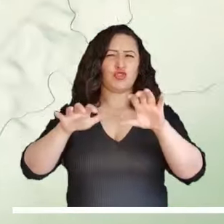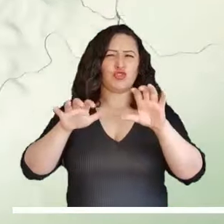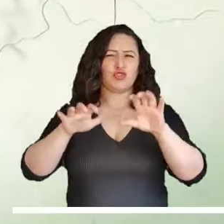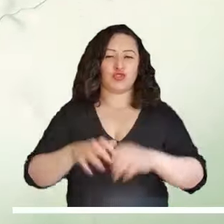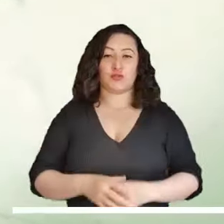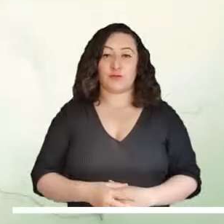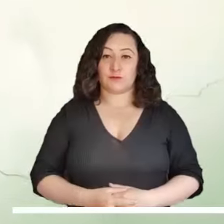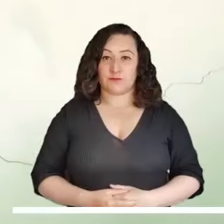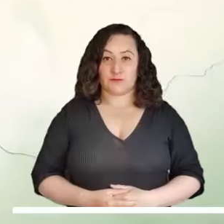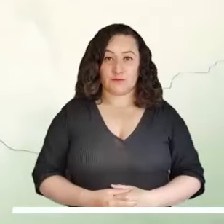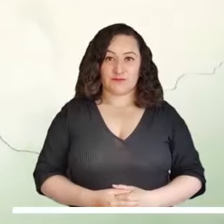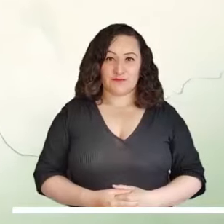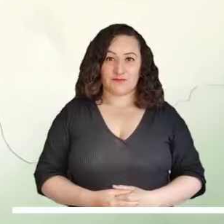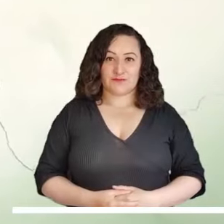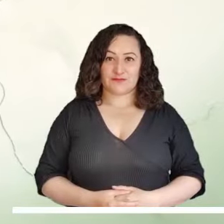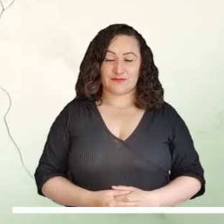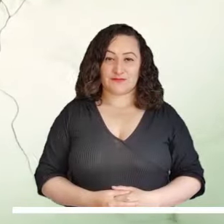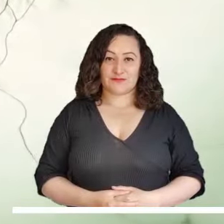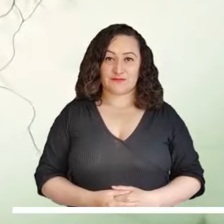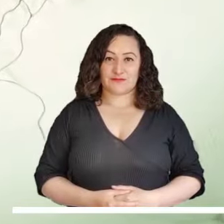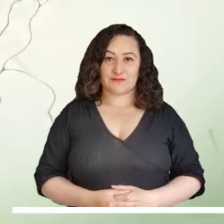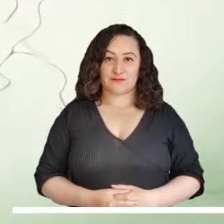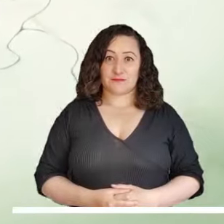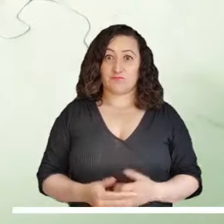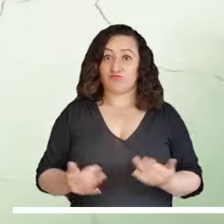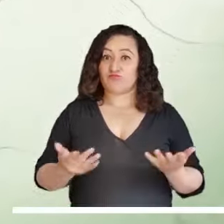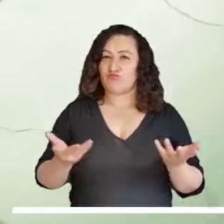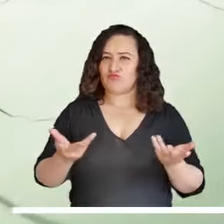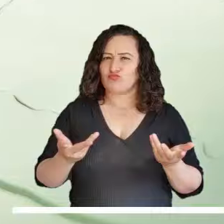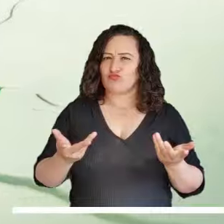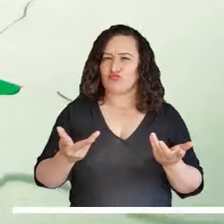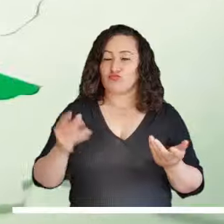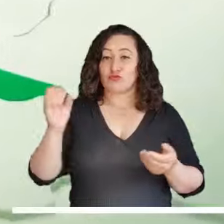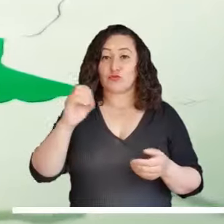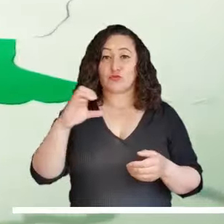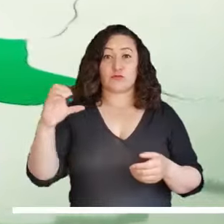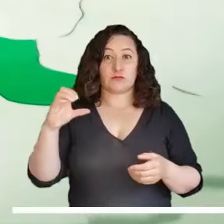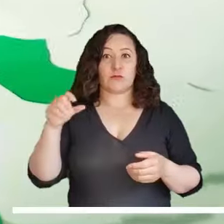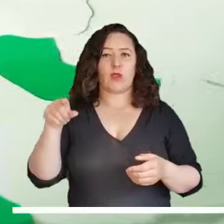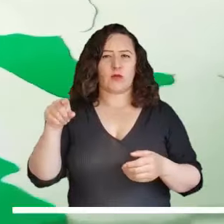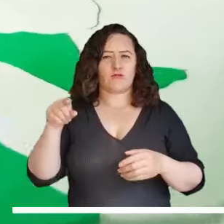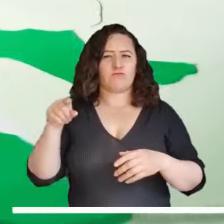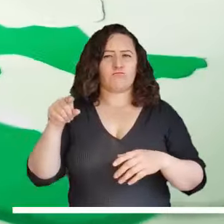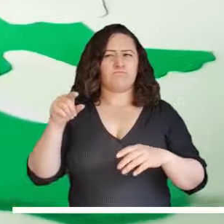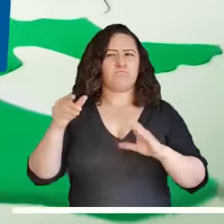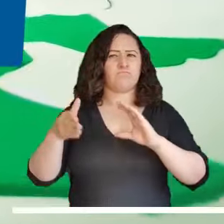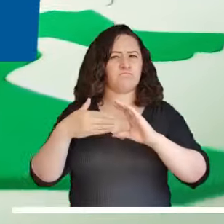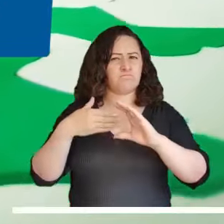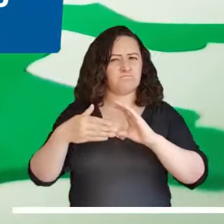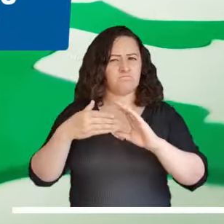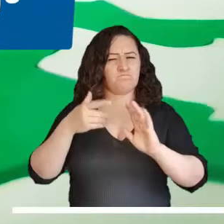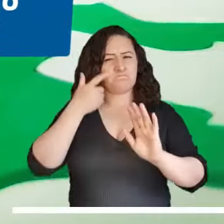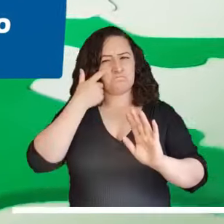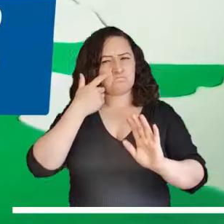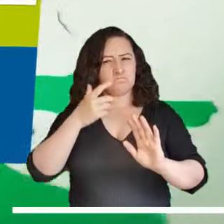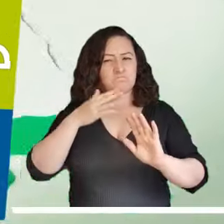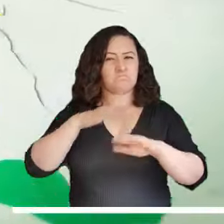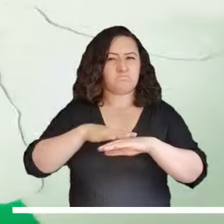ocasionales. Nos movemos hacia el occidente, donde los pronósticos anuncian una tarde con bastante